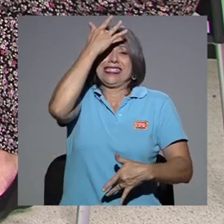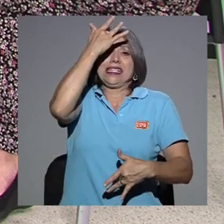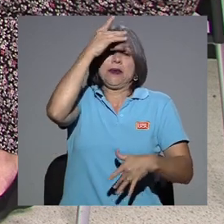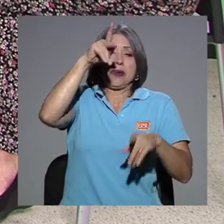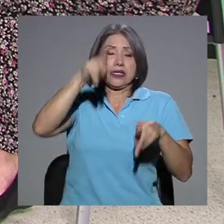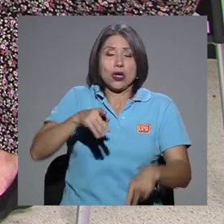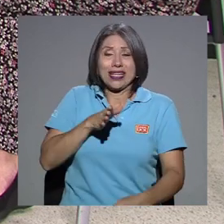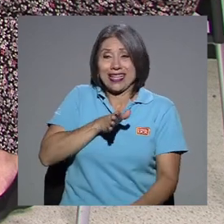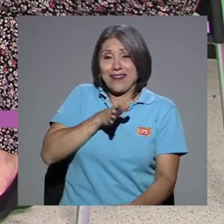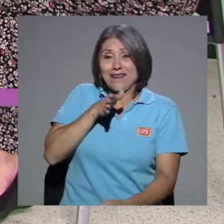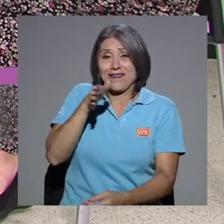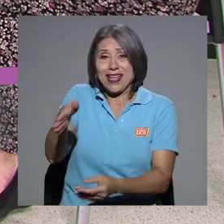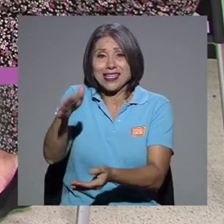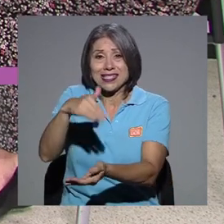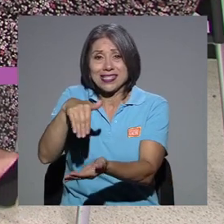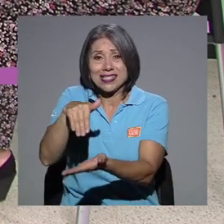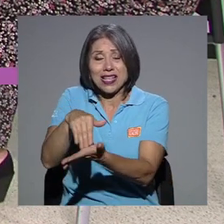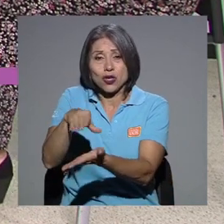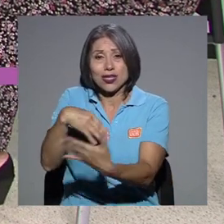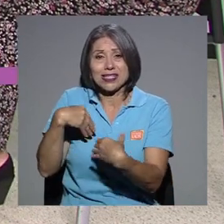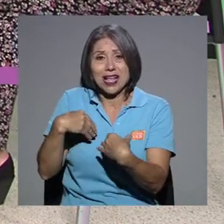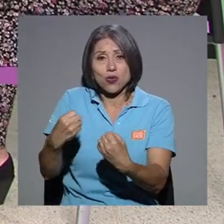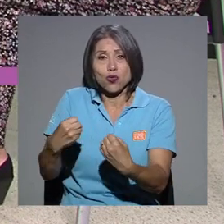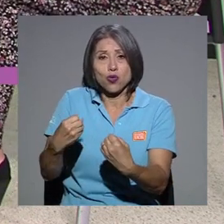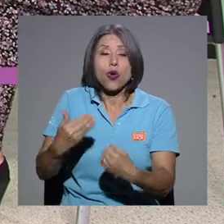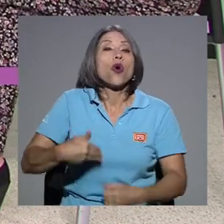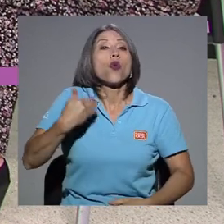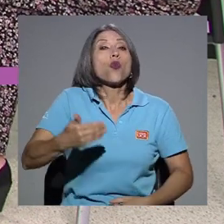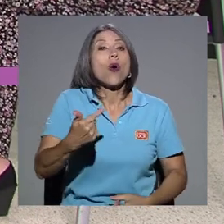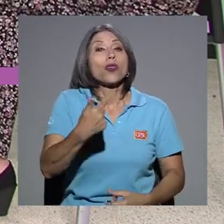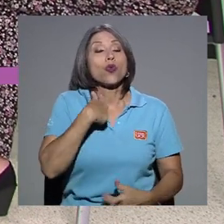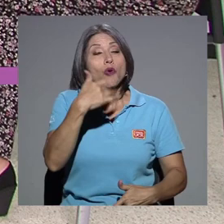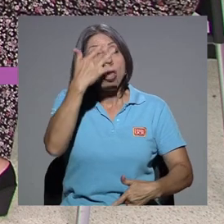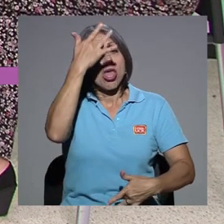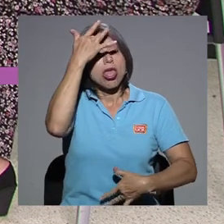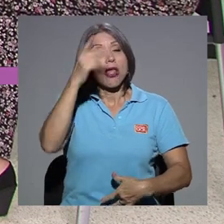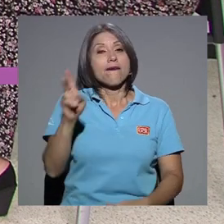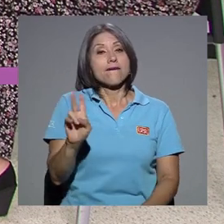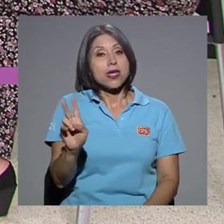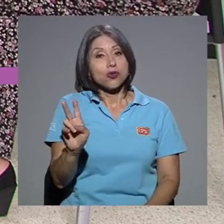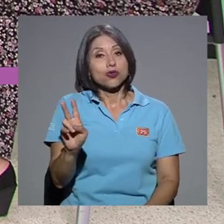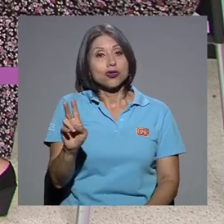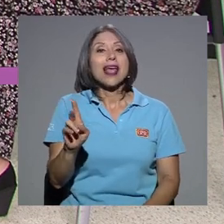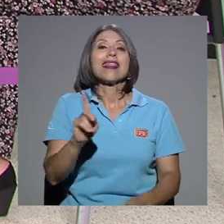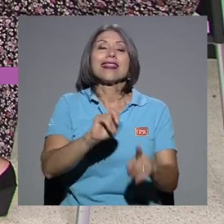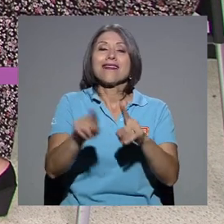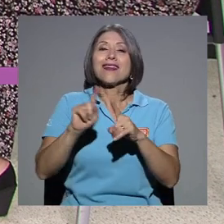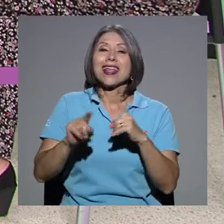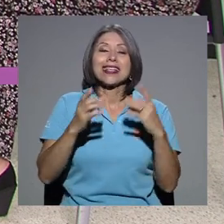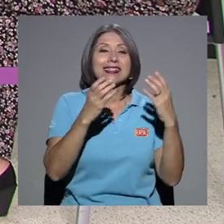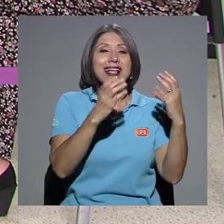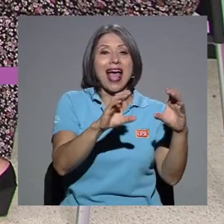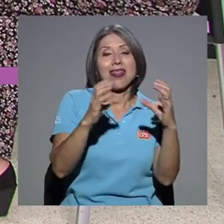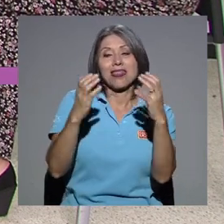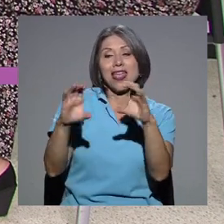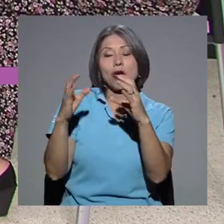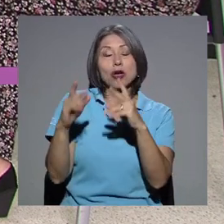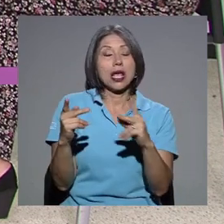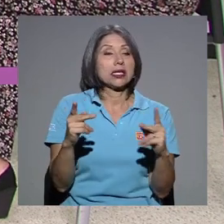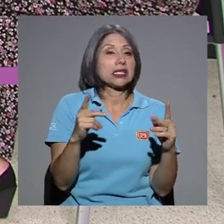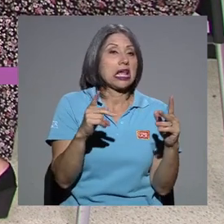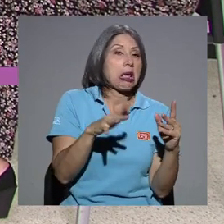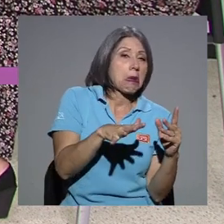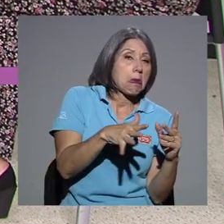de salud. Los virus, cuando uno se infecta con virus, tiene diferentes categorías de severidad de infección. Entonces están los que están